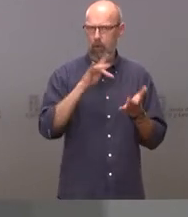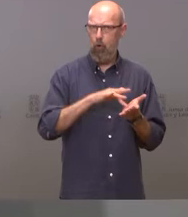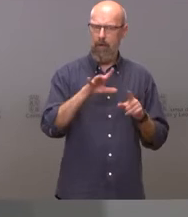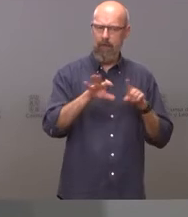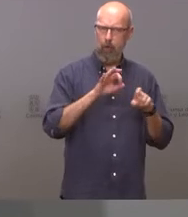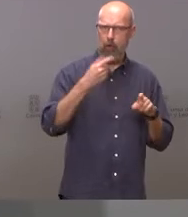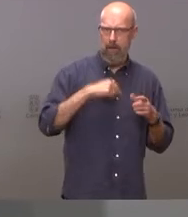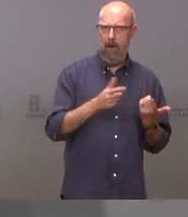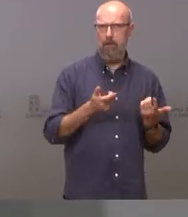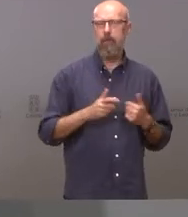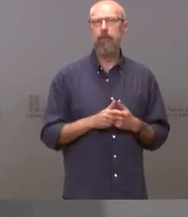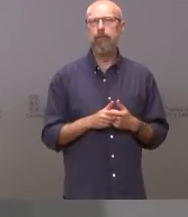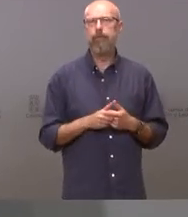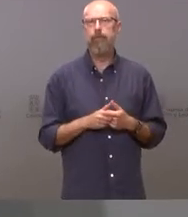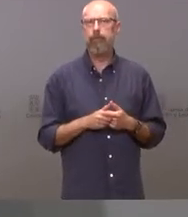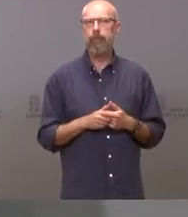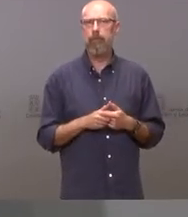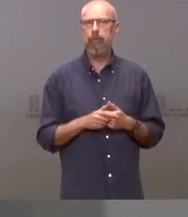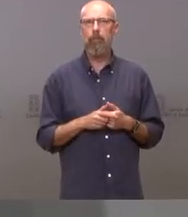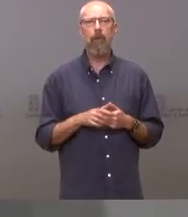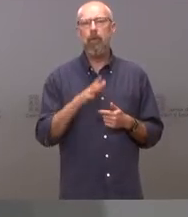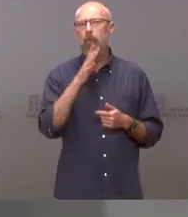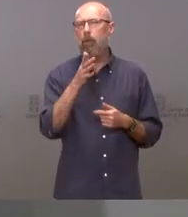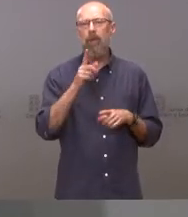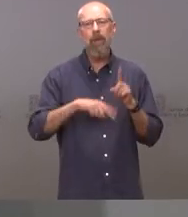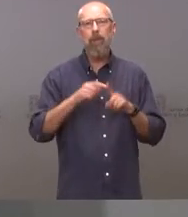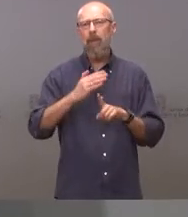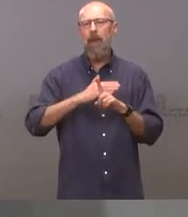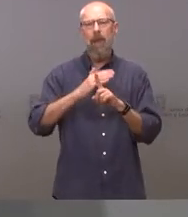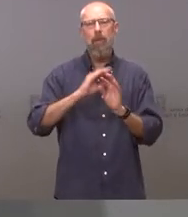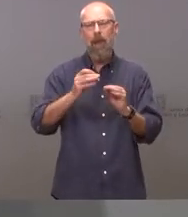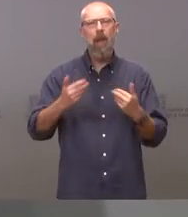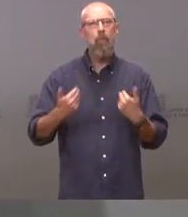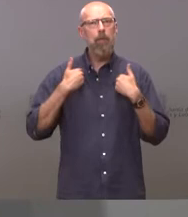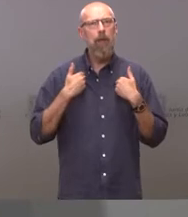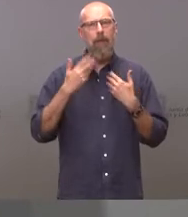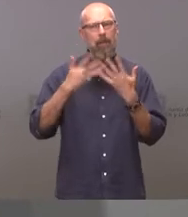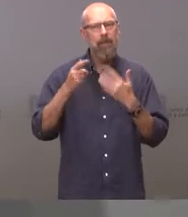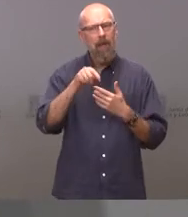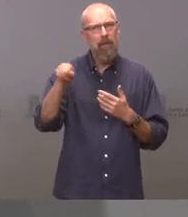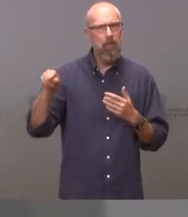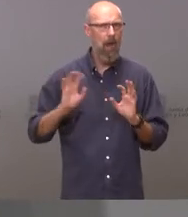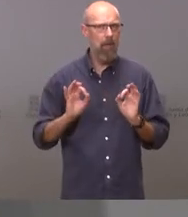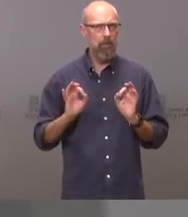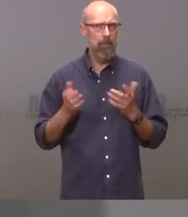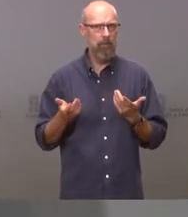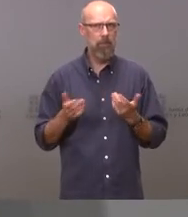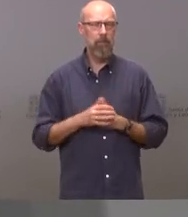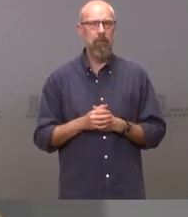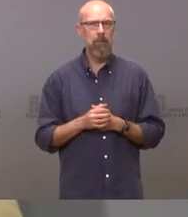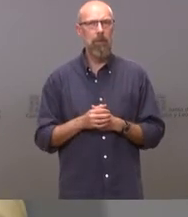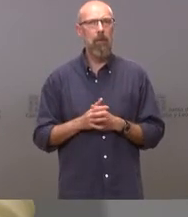acuerdo al nivel de responsabilidad administrativa y al